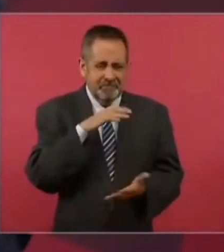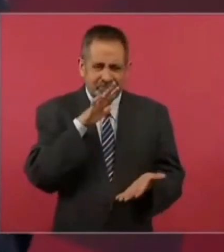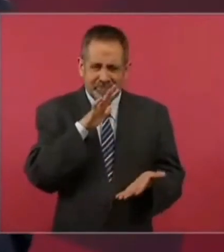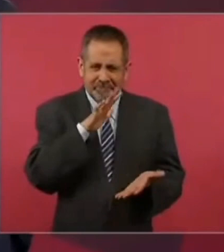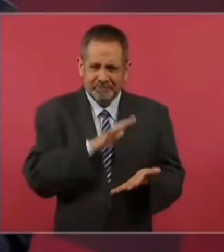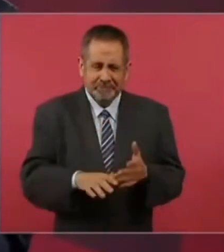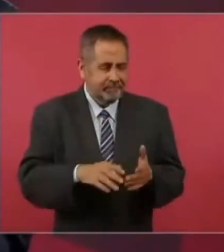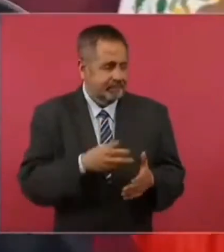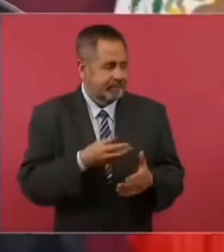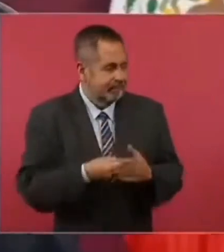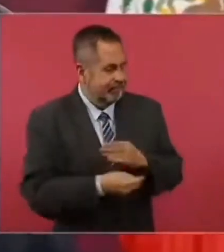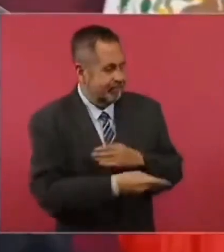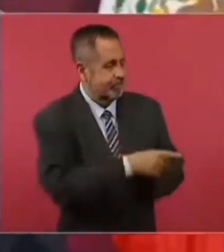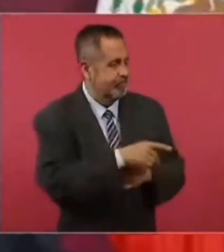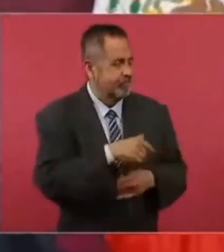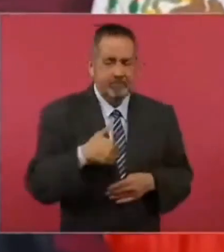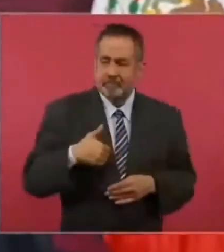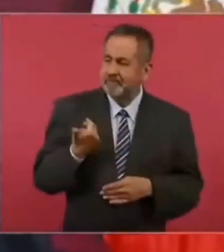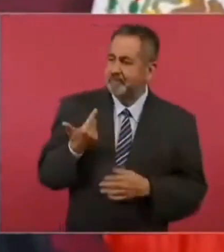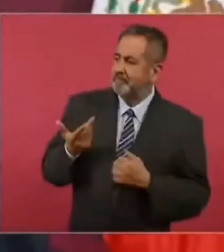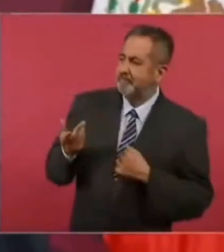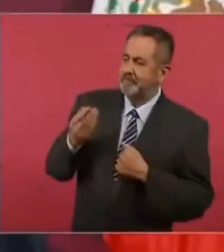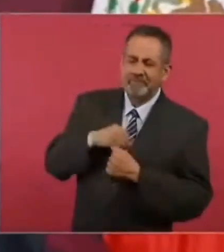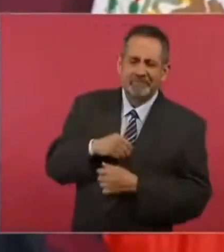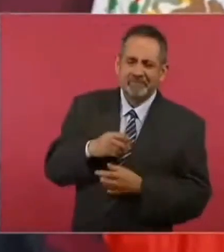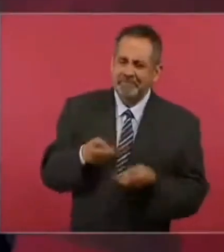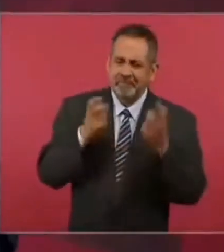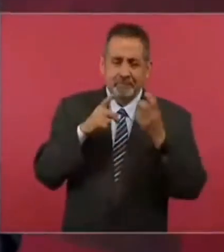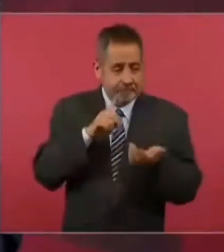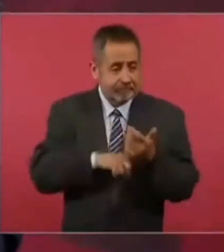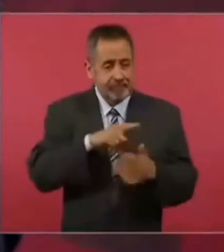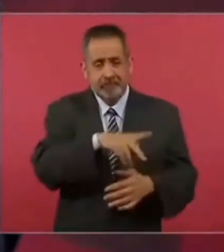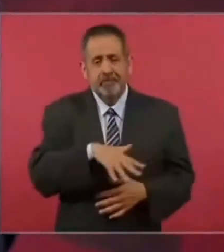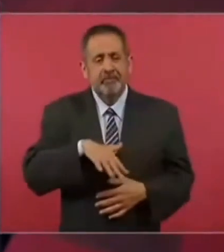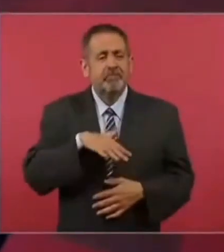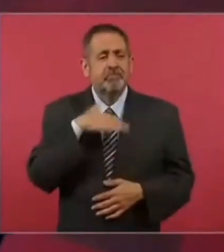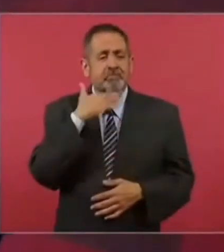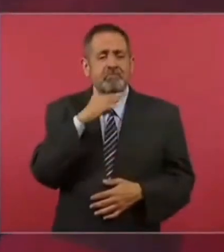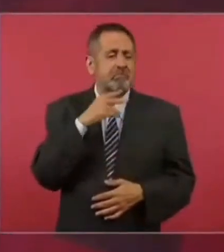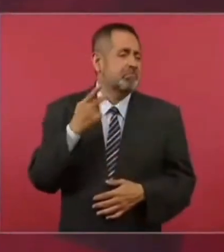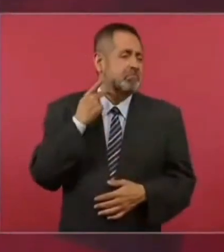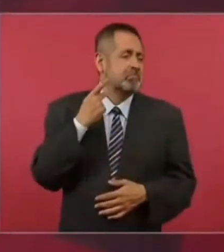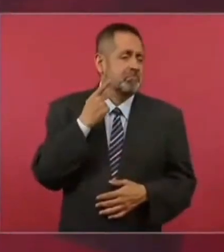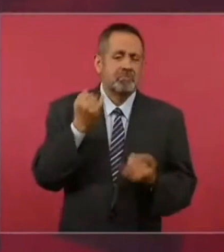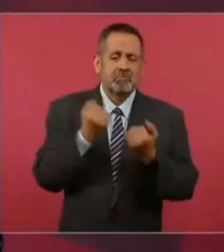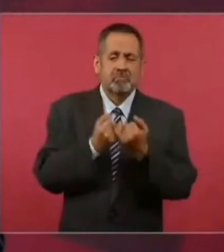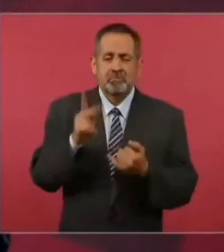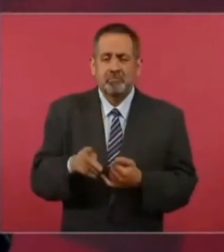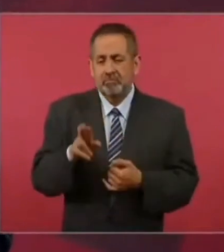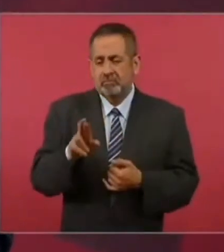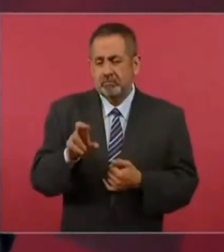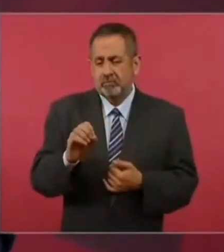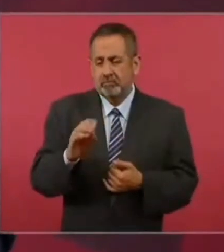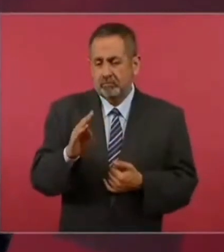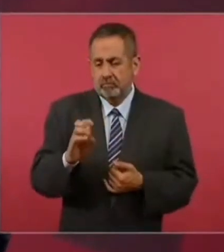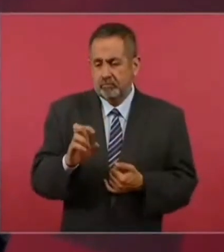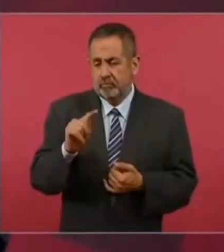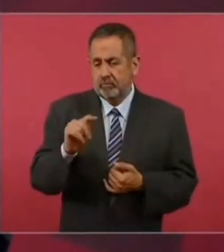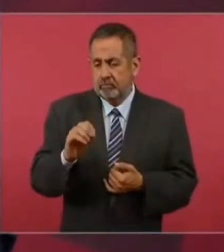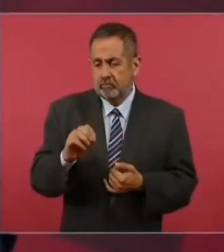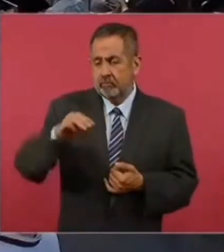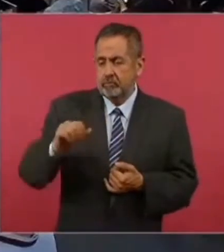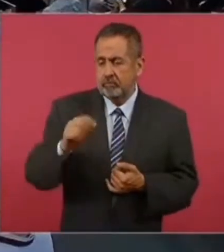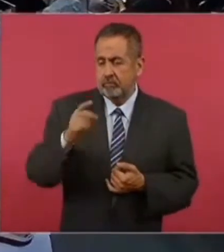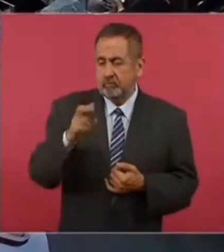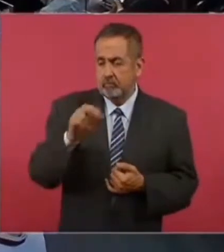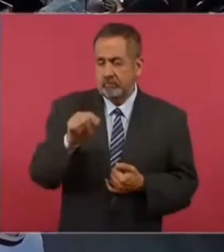surgieron estos políticos como Roberto Madrazo, que se dedicó a vender